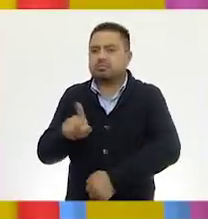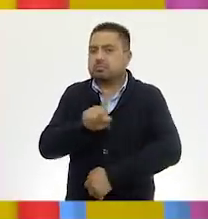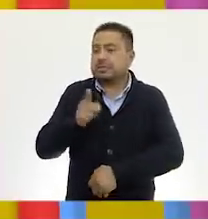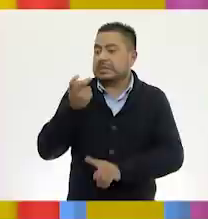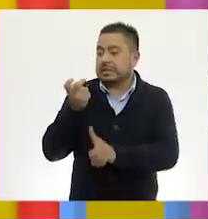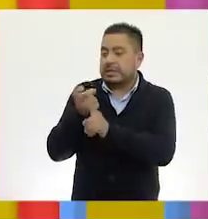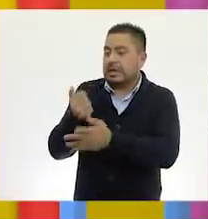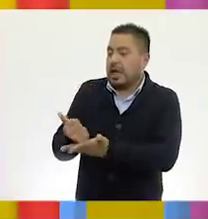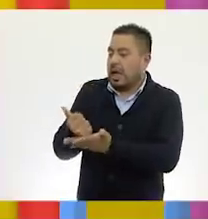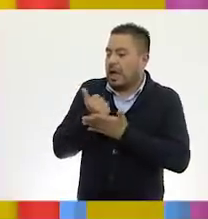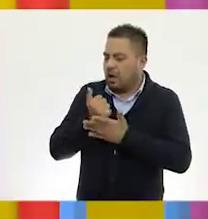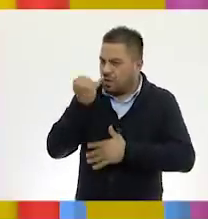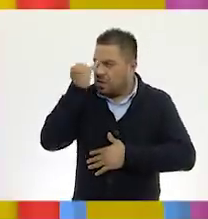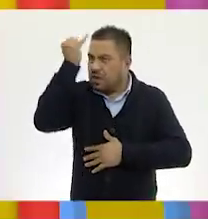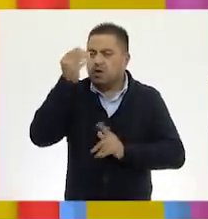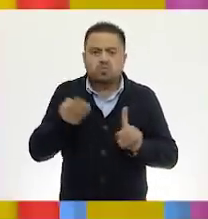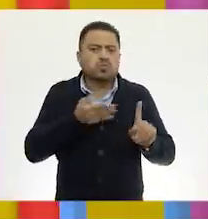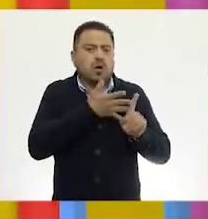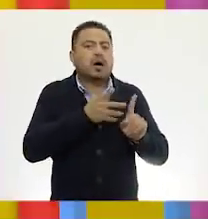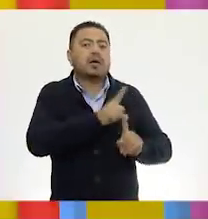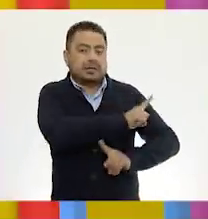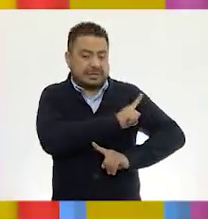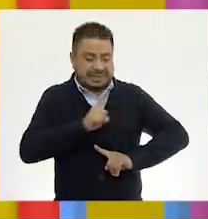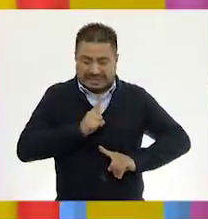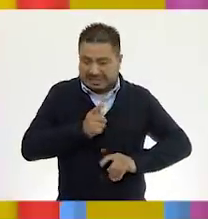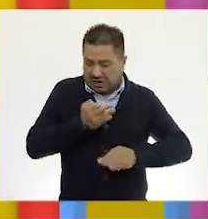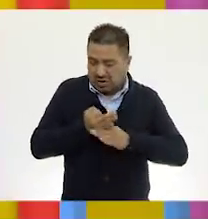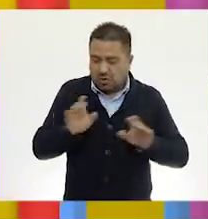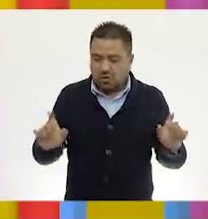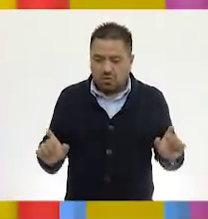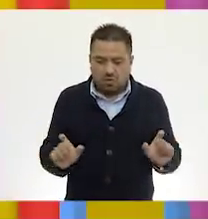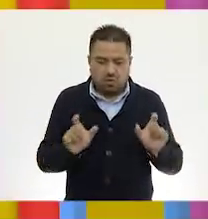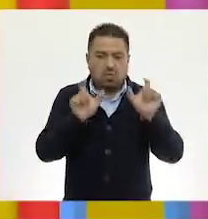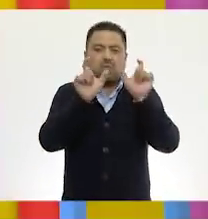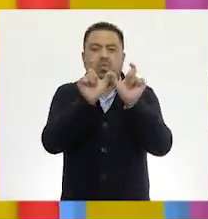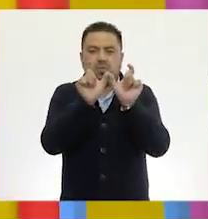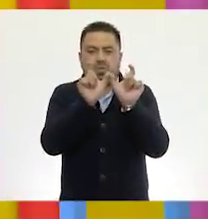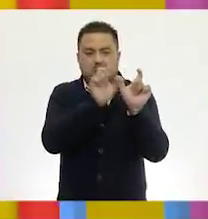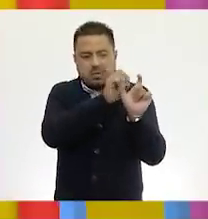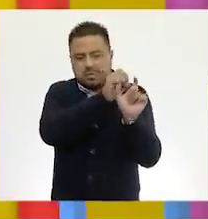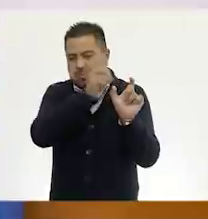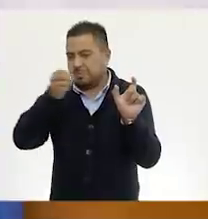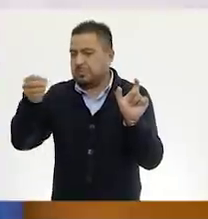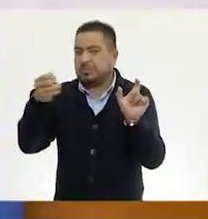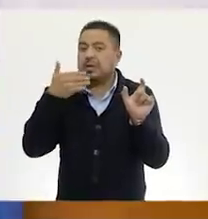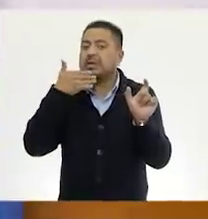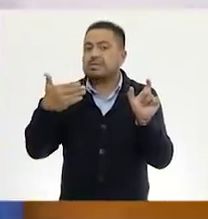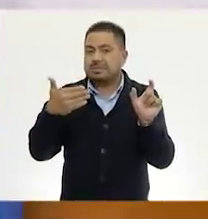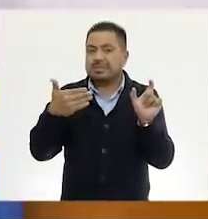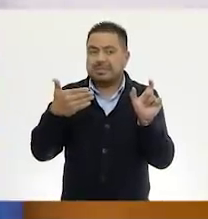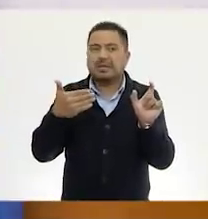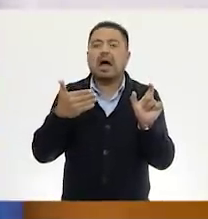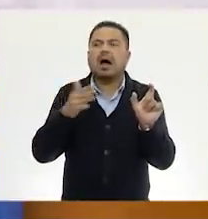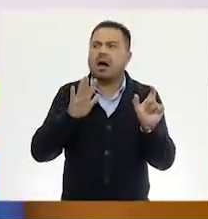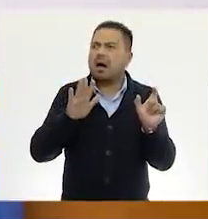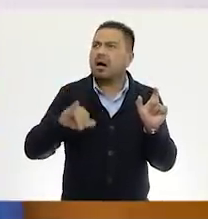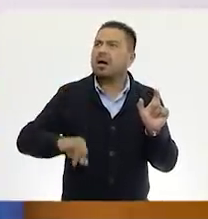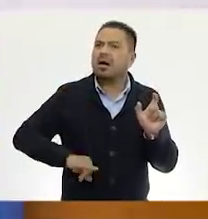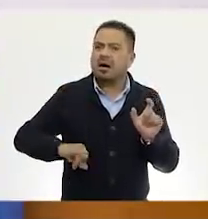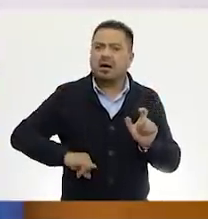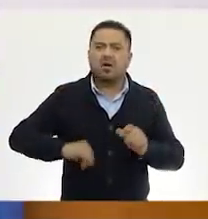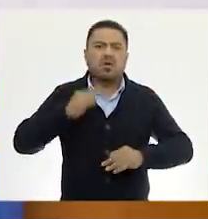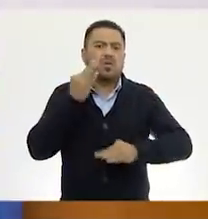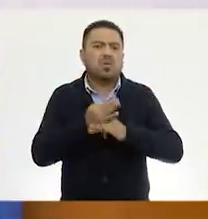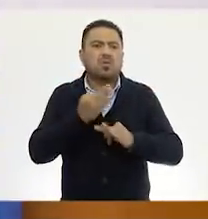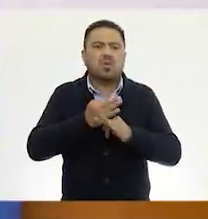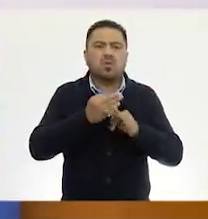a dar esa idea de que lo tenemos que juntar, como dices. Unir, muy bien. Unir, exactamente. Ah, qué interesante. Entonces,